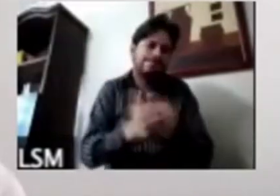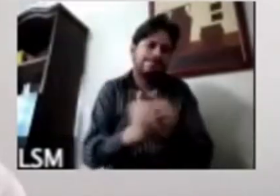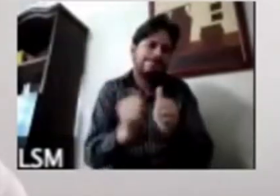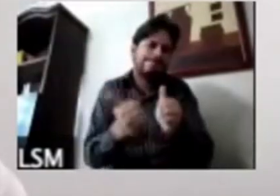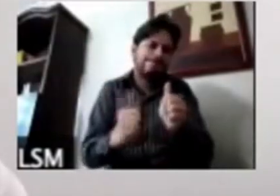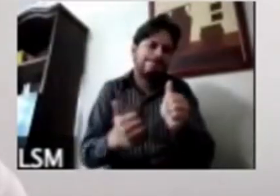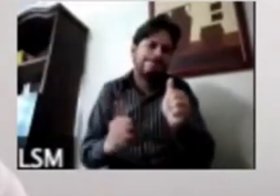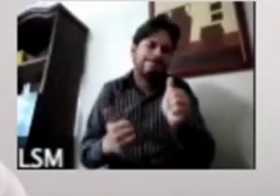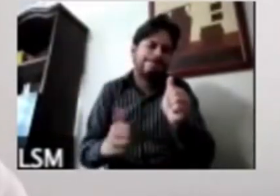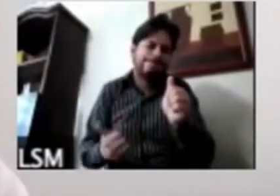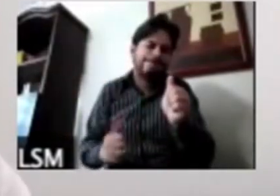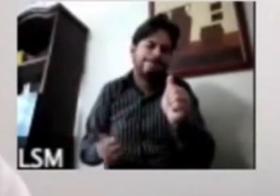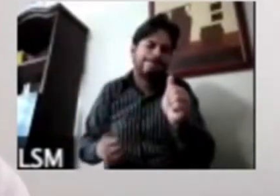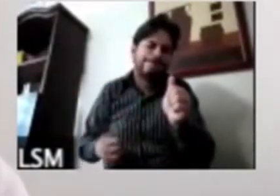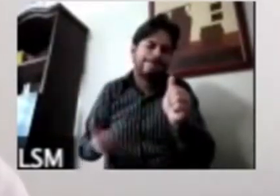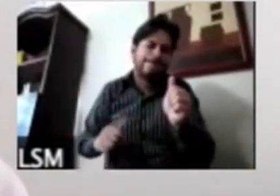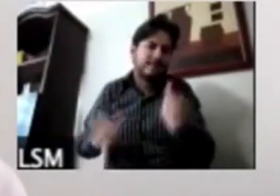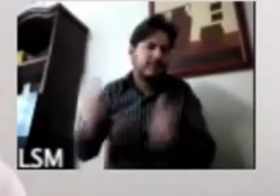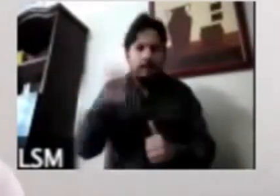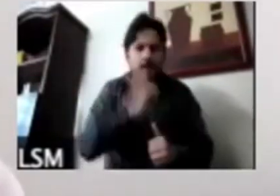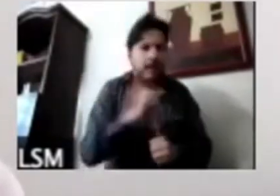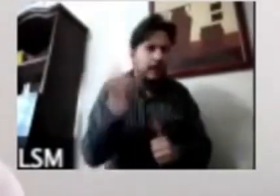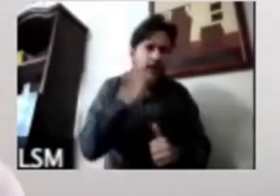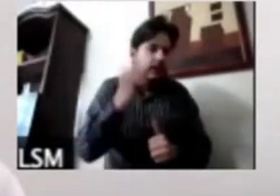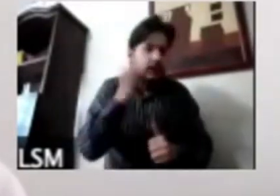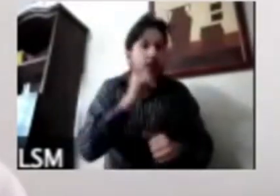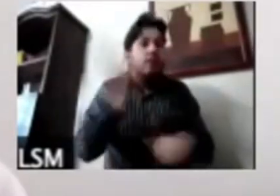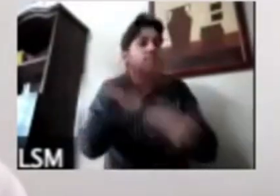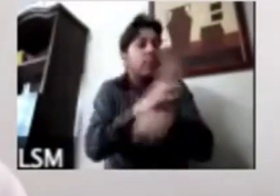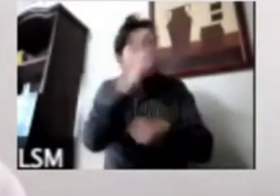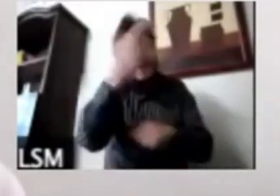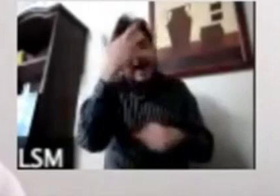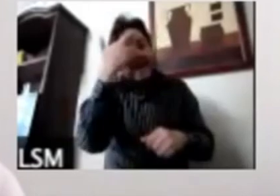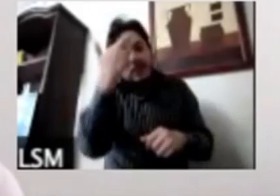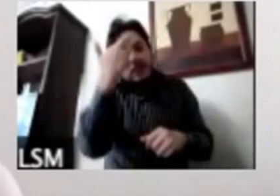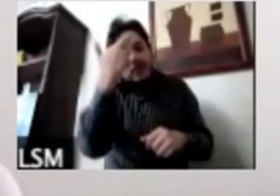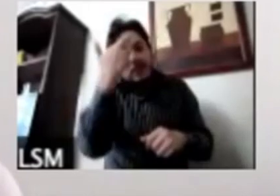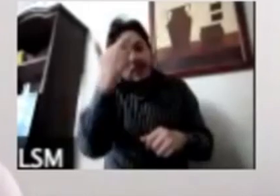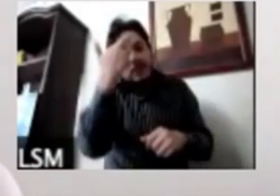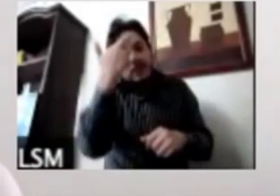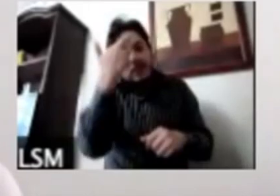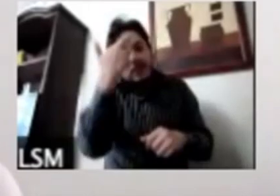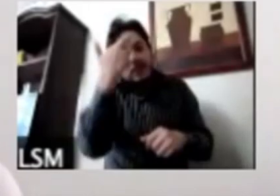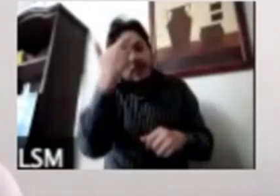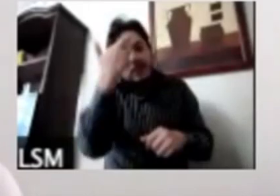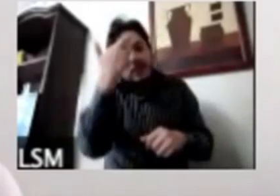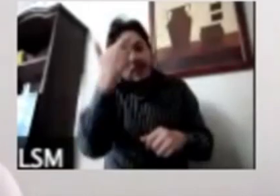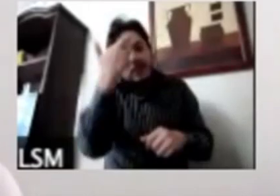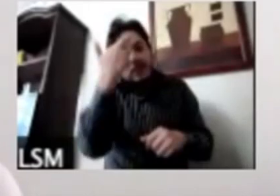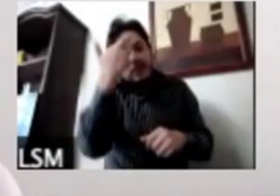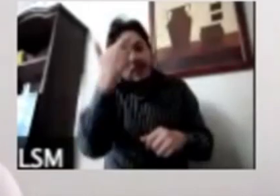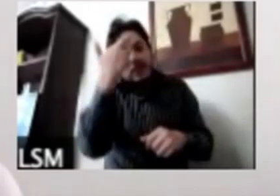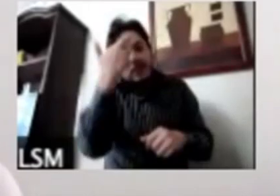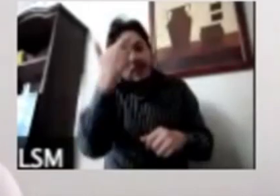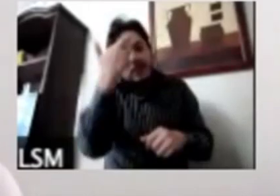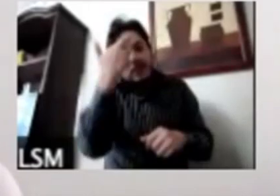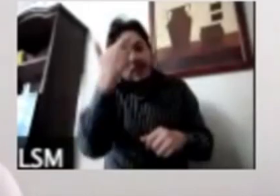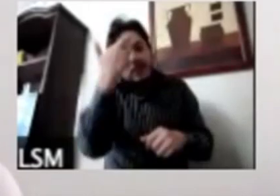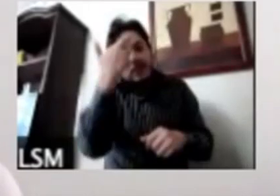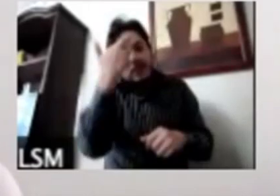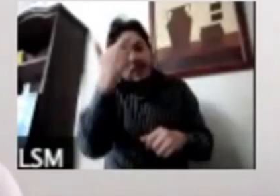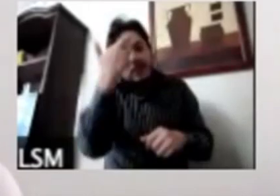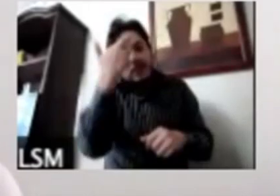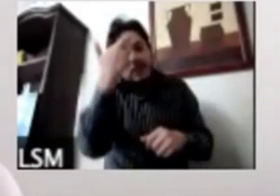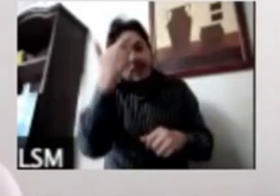enfrentar esta situación y por eso al parecer pues puede ser una buena noticia que muchos de los municipios por ejemplo